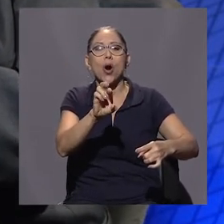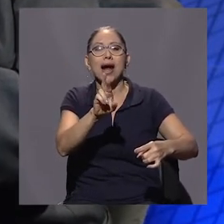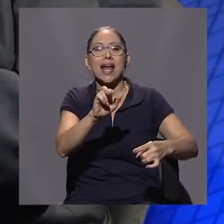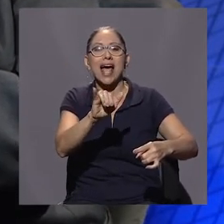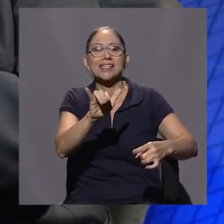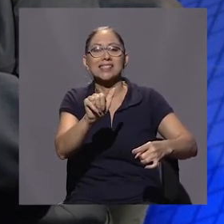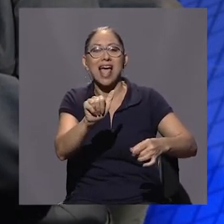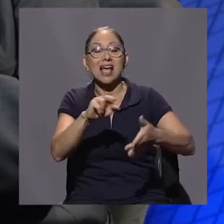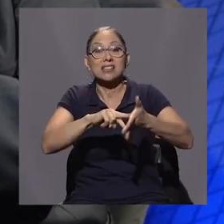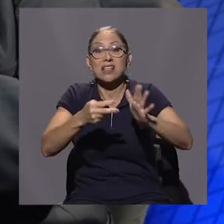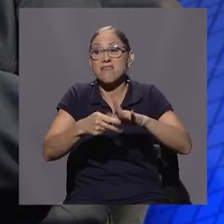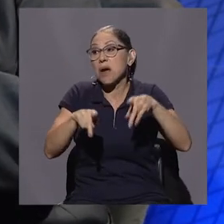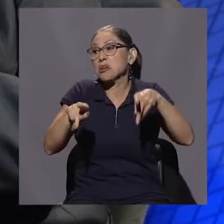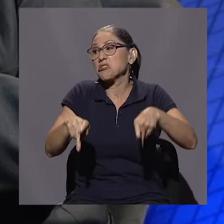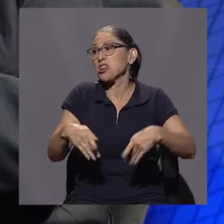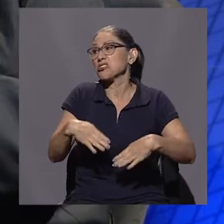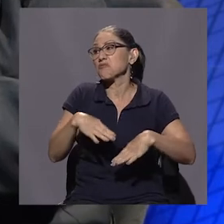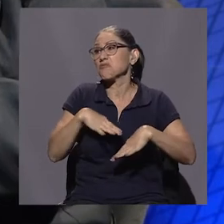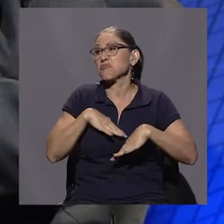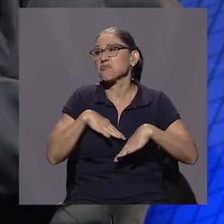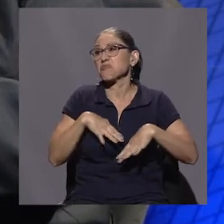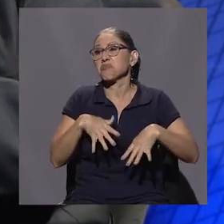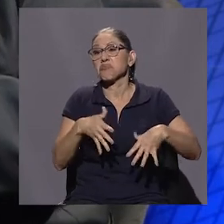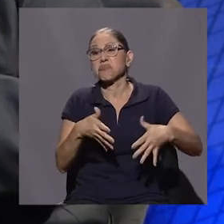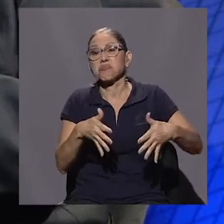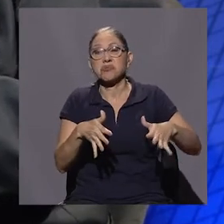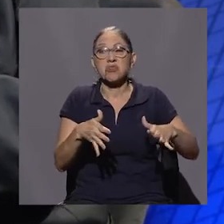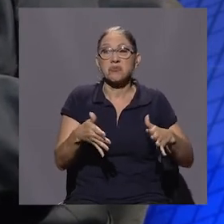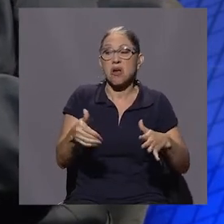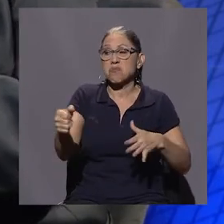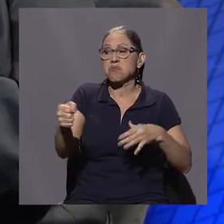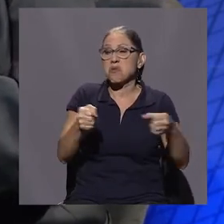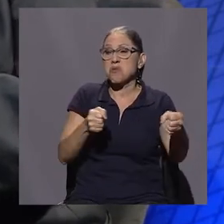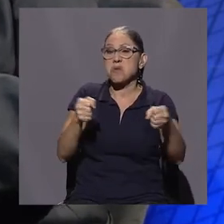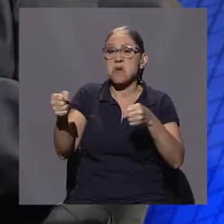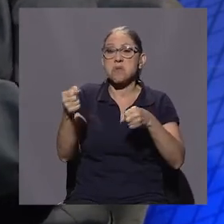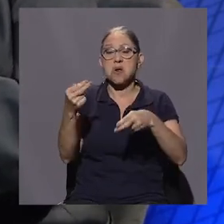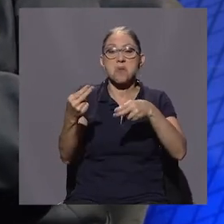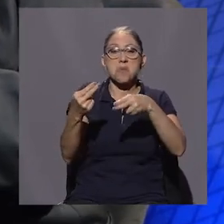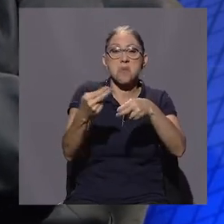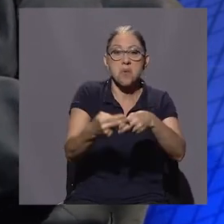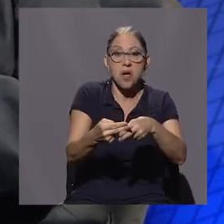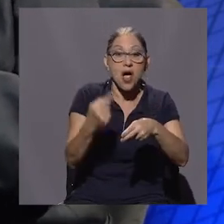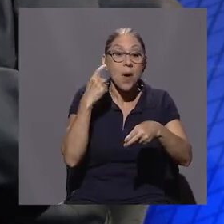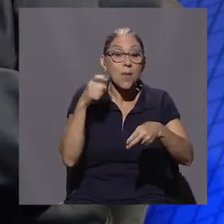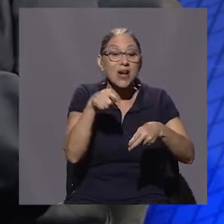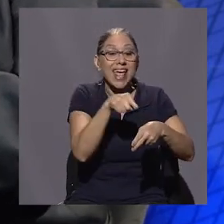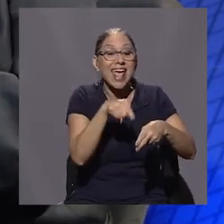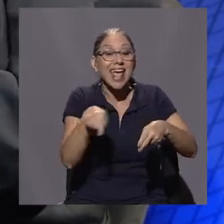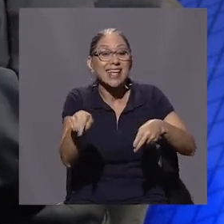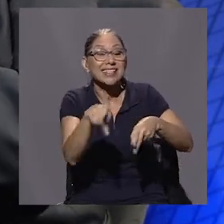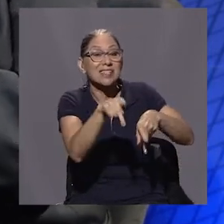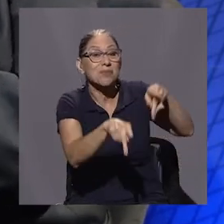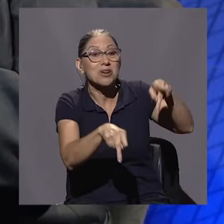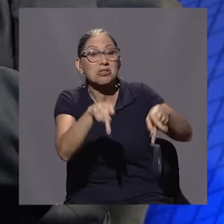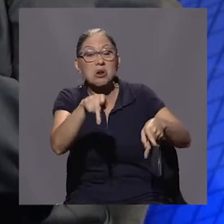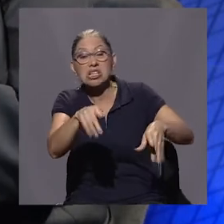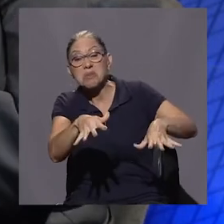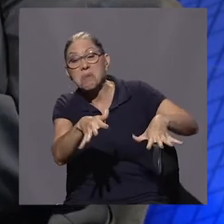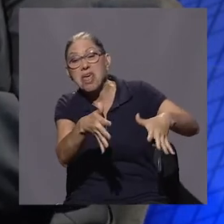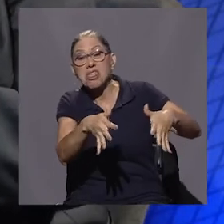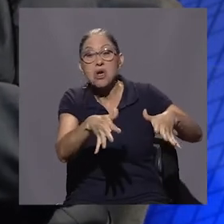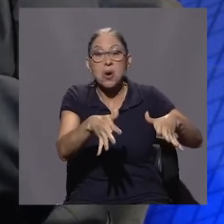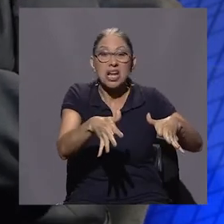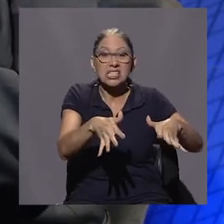Que son puestos porque esos mediocres son fácilmente manejados por los titiriteros a